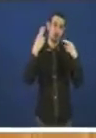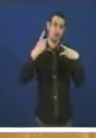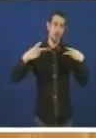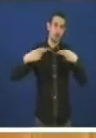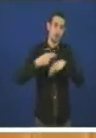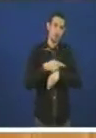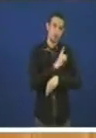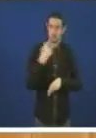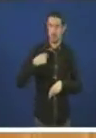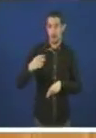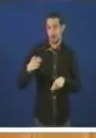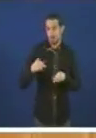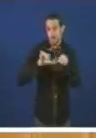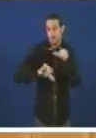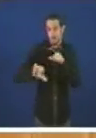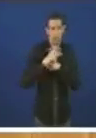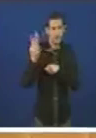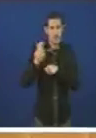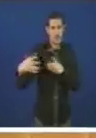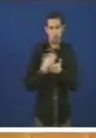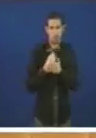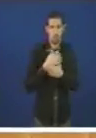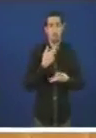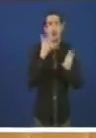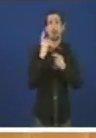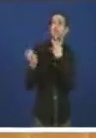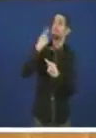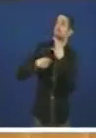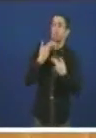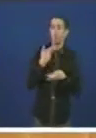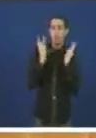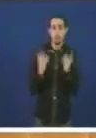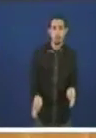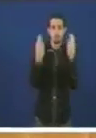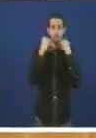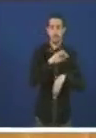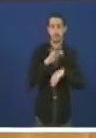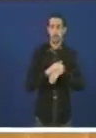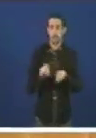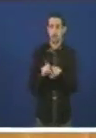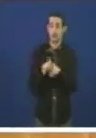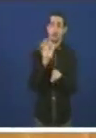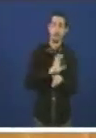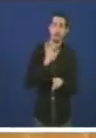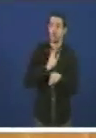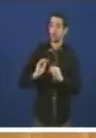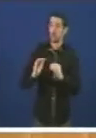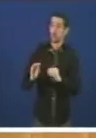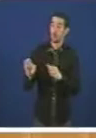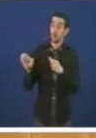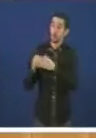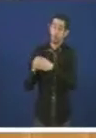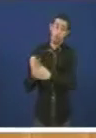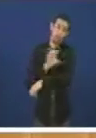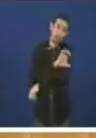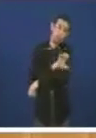xa vale todo xa permítanos a nosa tamén dicir con unha brincadeira que se aforran o salario do consellero de economía e industria é un tema de austeridade